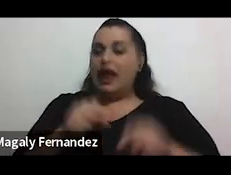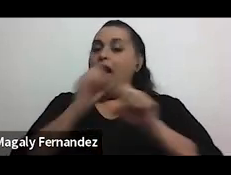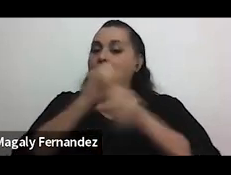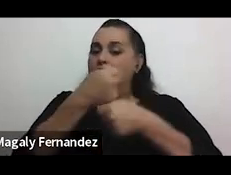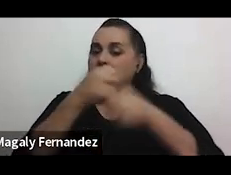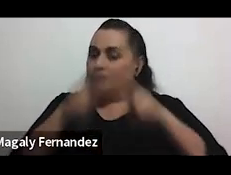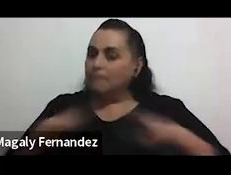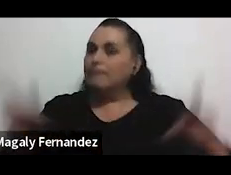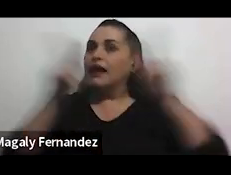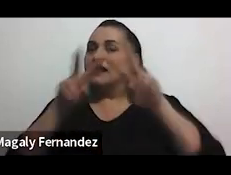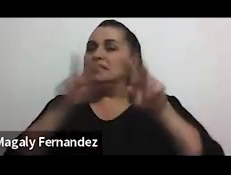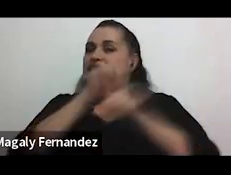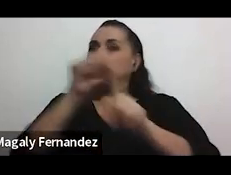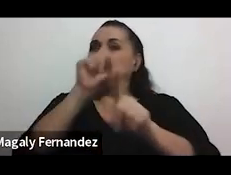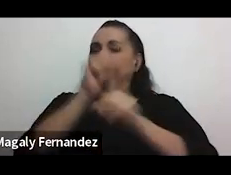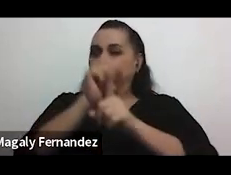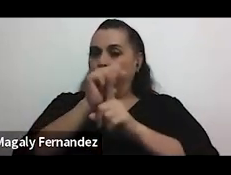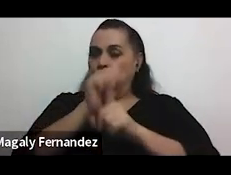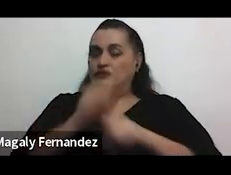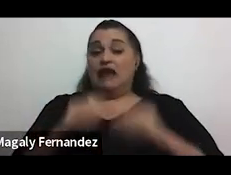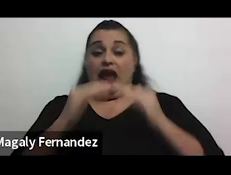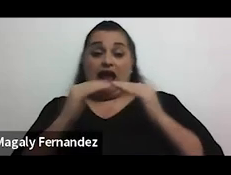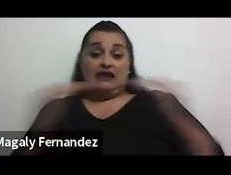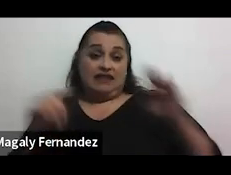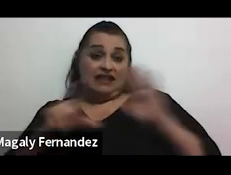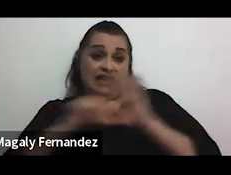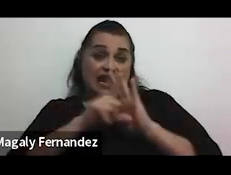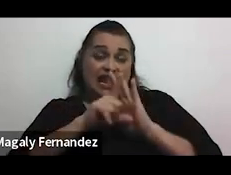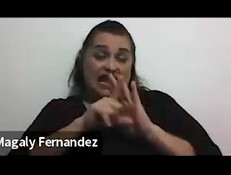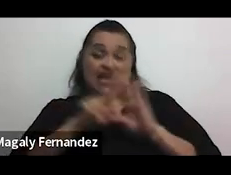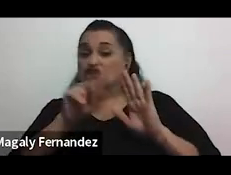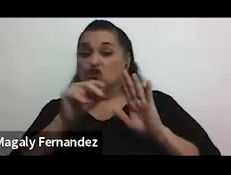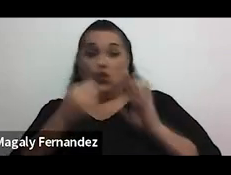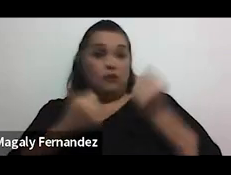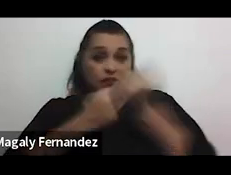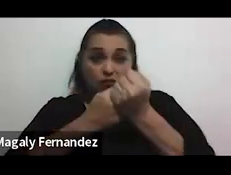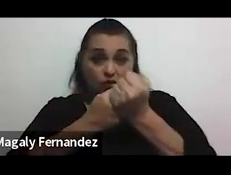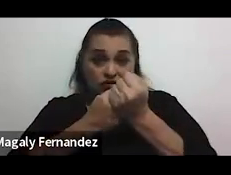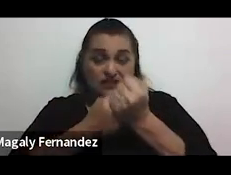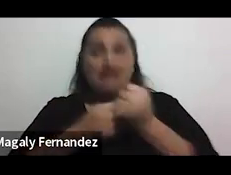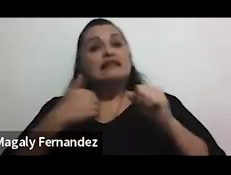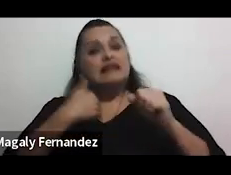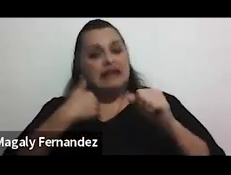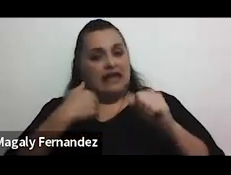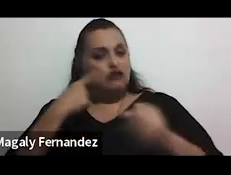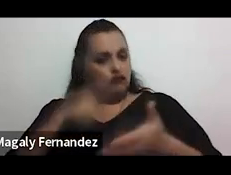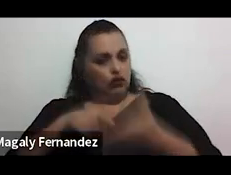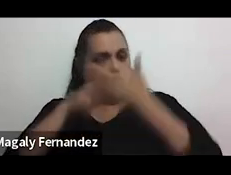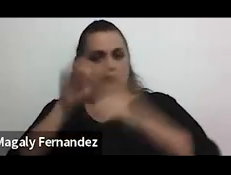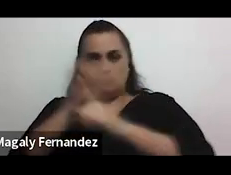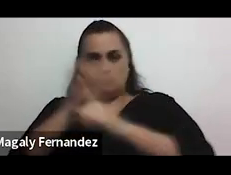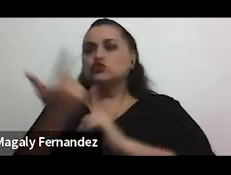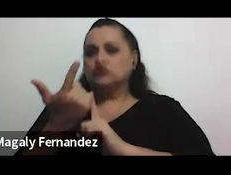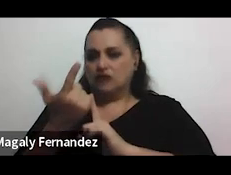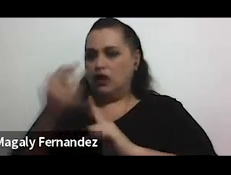esa situación que si bien a nivel de la ley tal vez no me habían parado y poder tener el reconocimiento social de